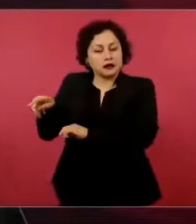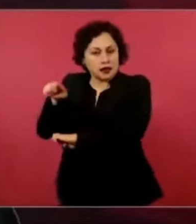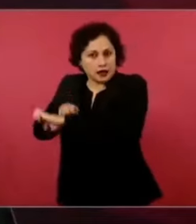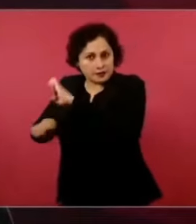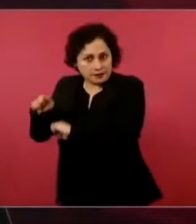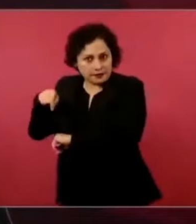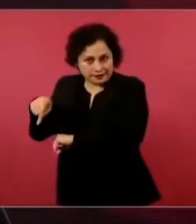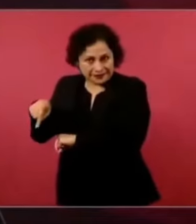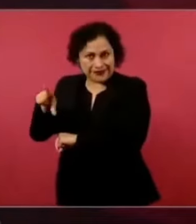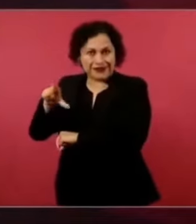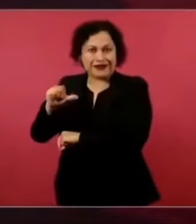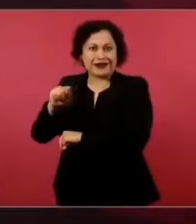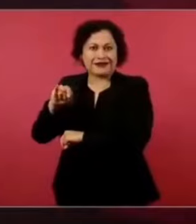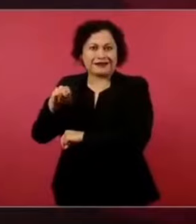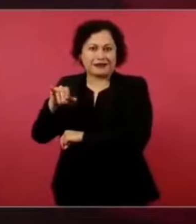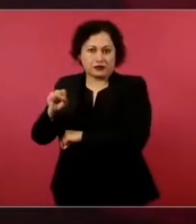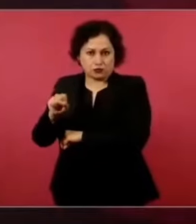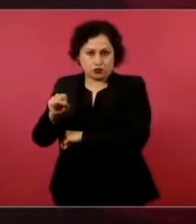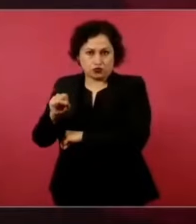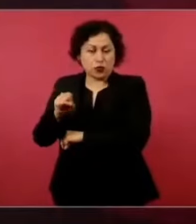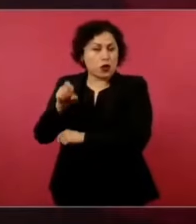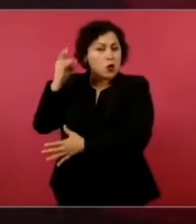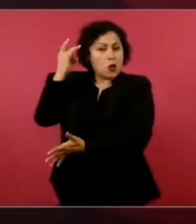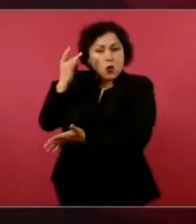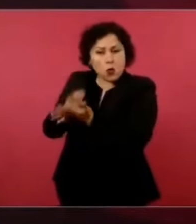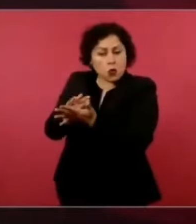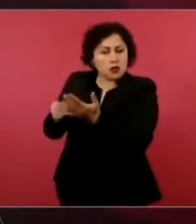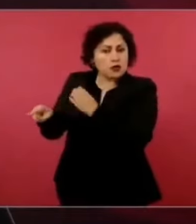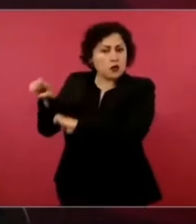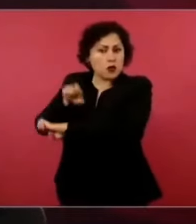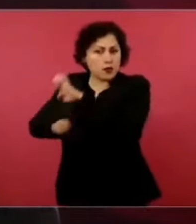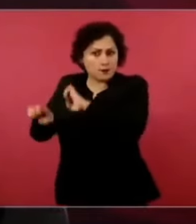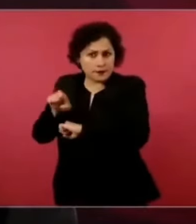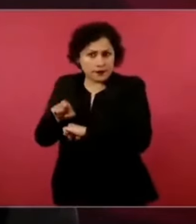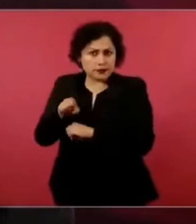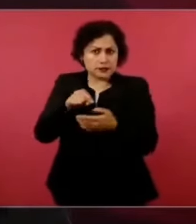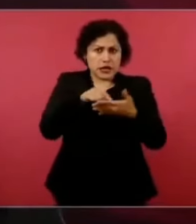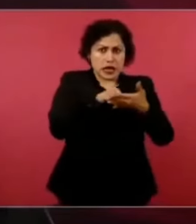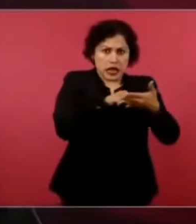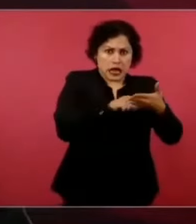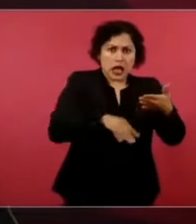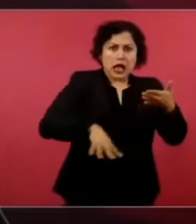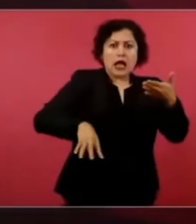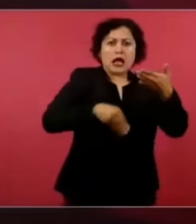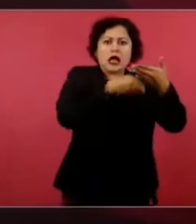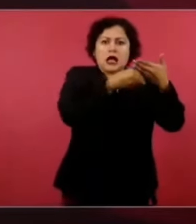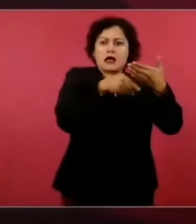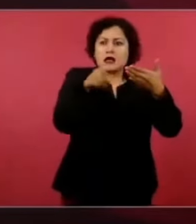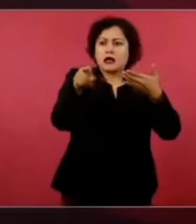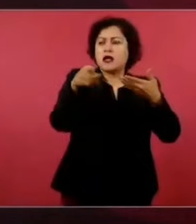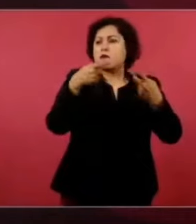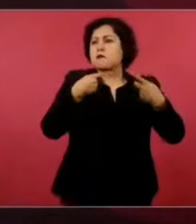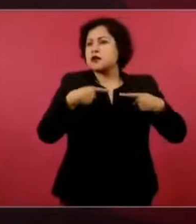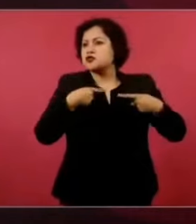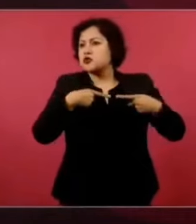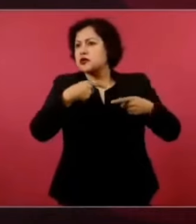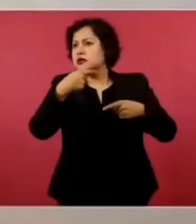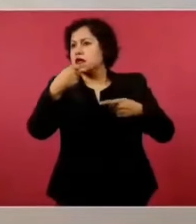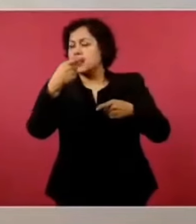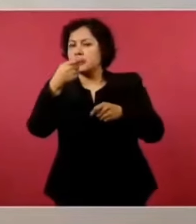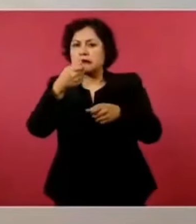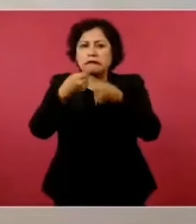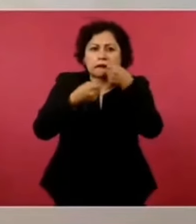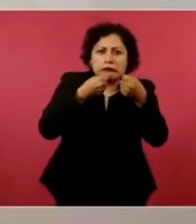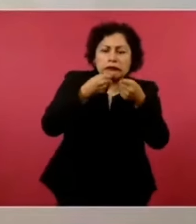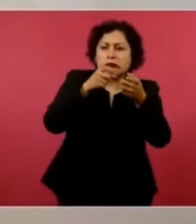incluido ningún periodista, ningún profesional de la comunicación, ni